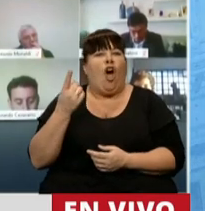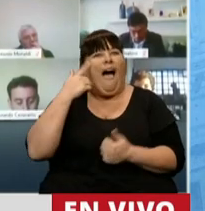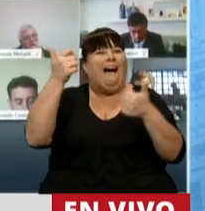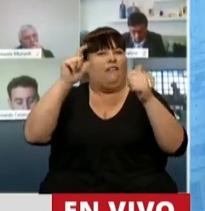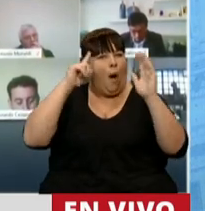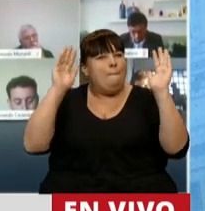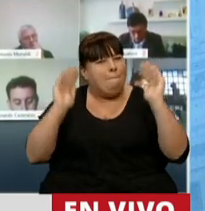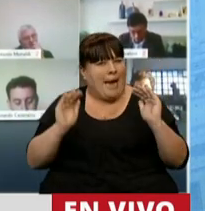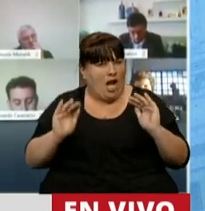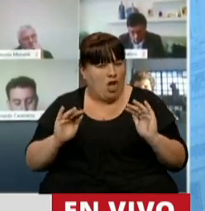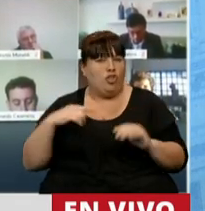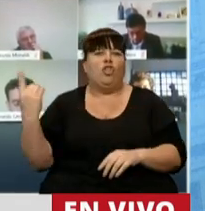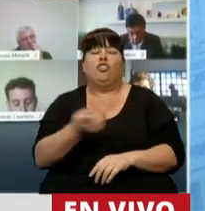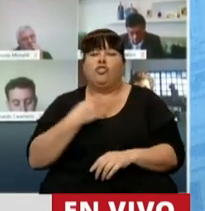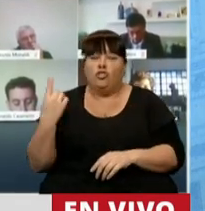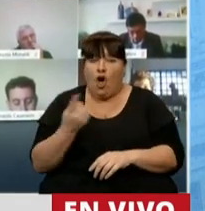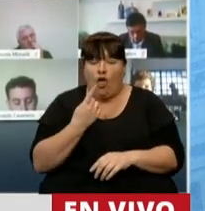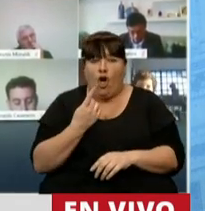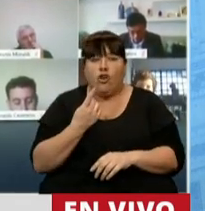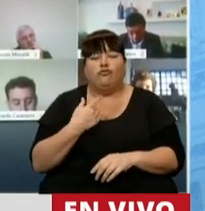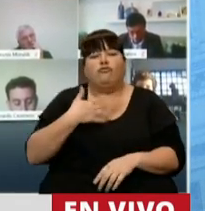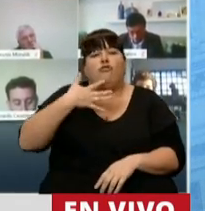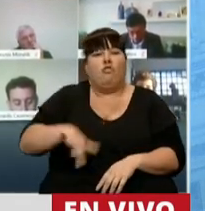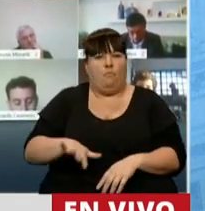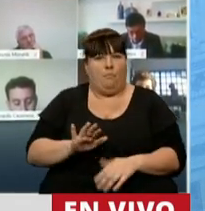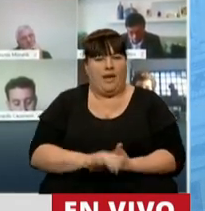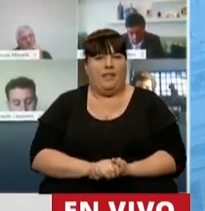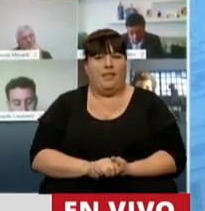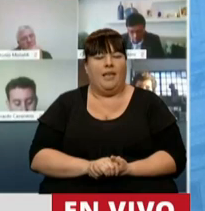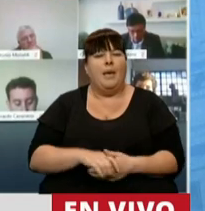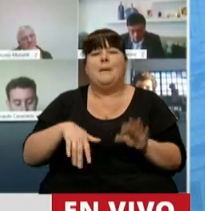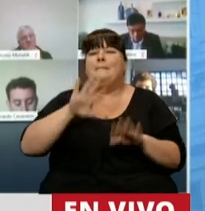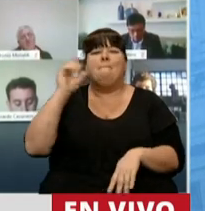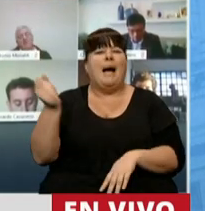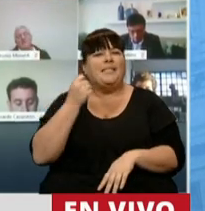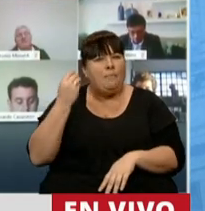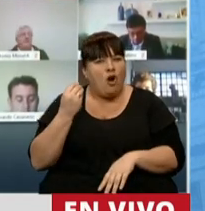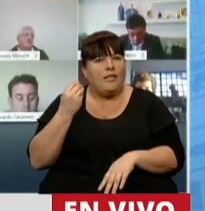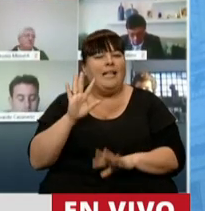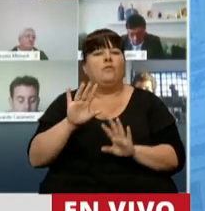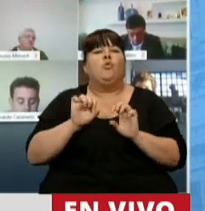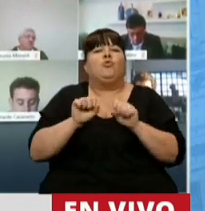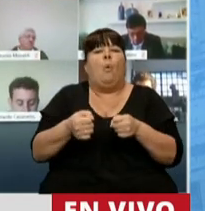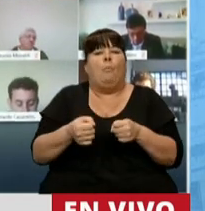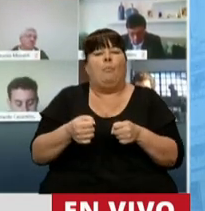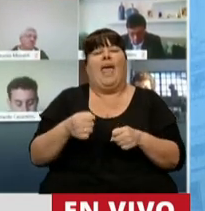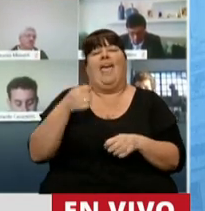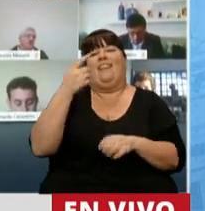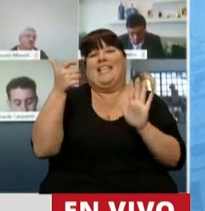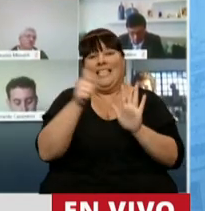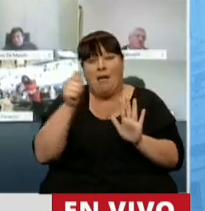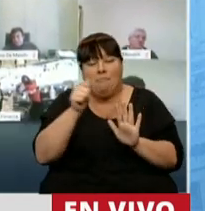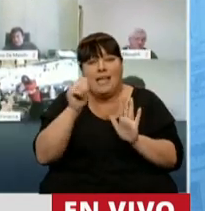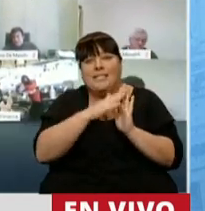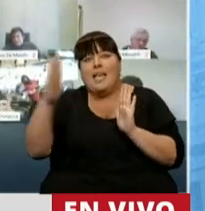expectativas y todos comprendimos que lo más importante es suspender por 180 días